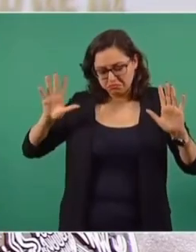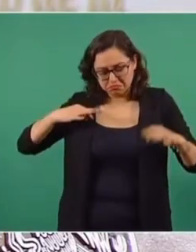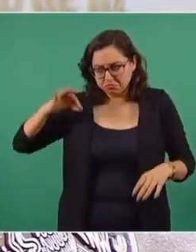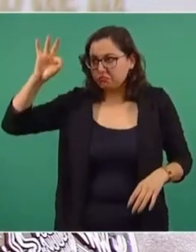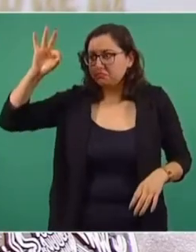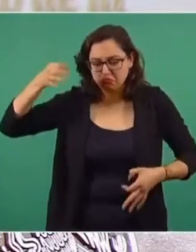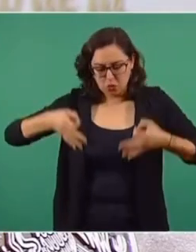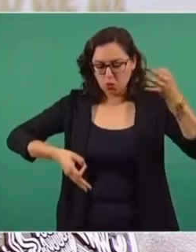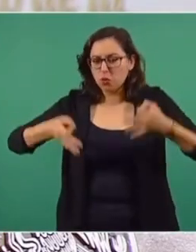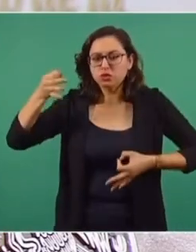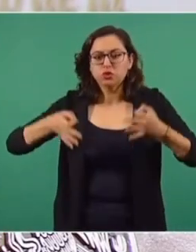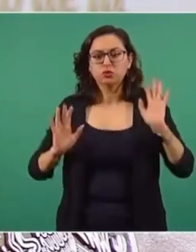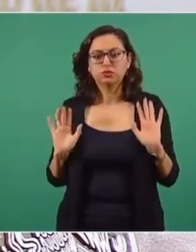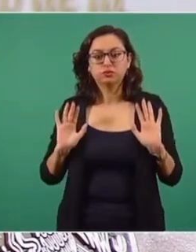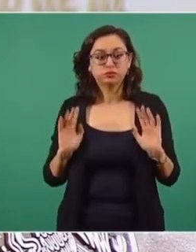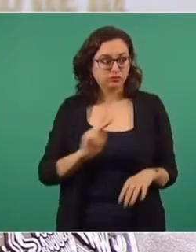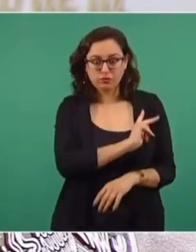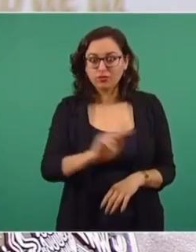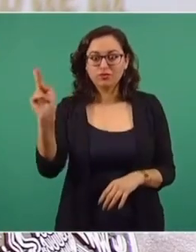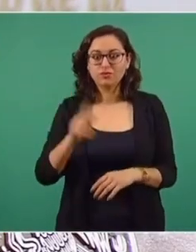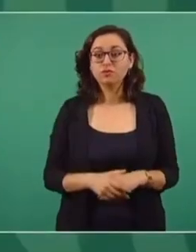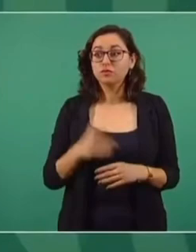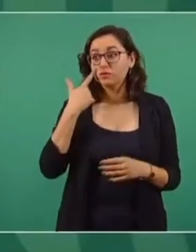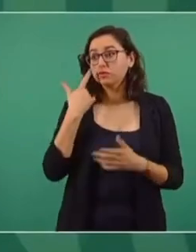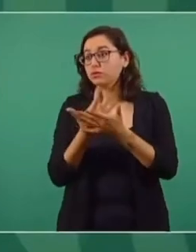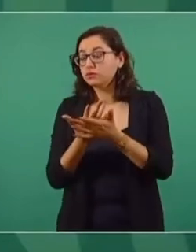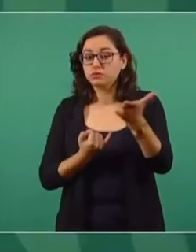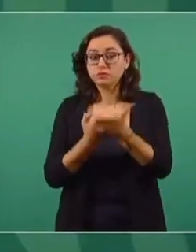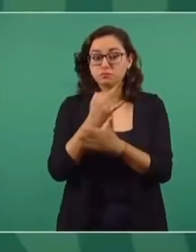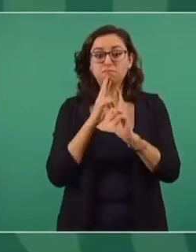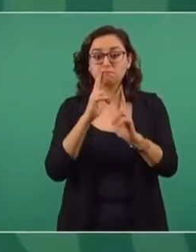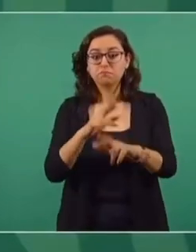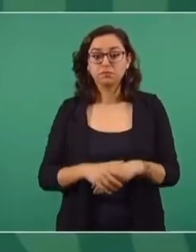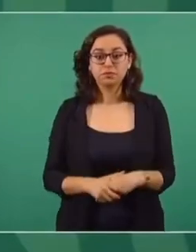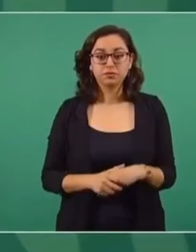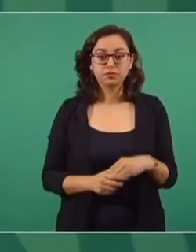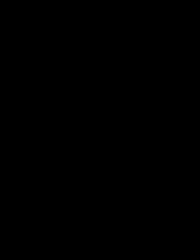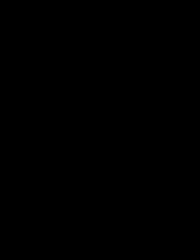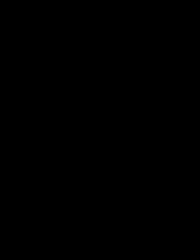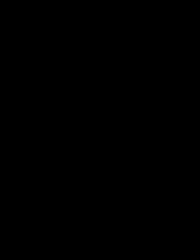autoridades y que esperan el veredicto, la resolución, el dictamen.